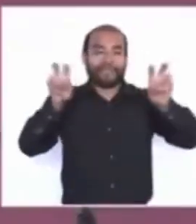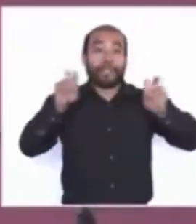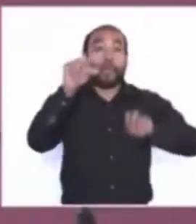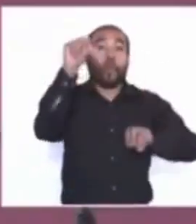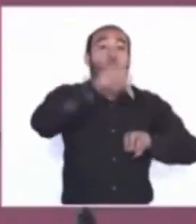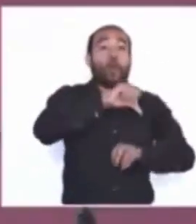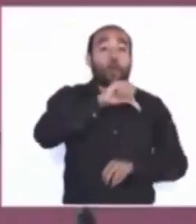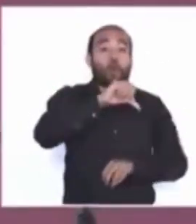mañana por nosotros.